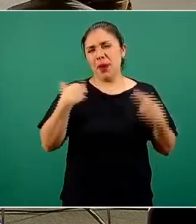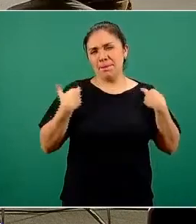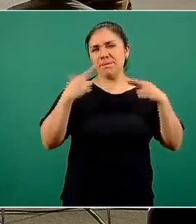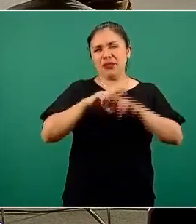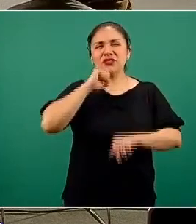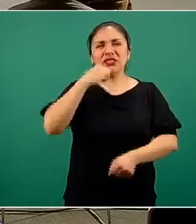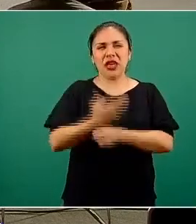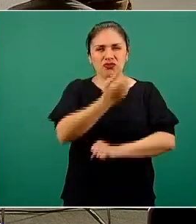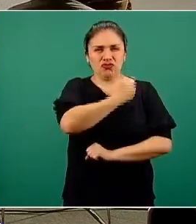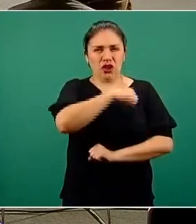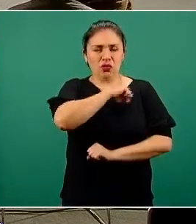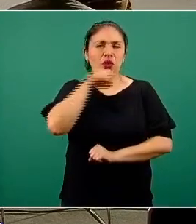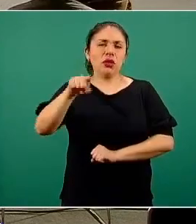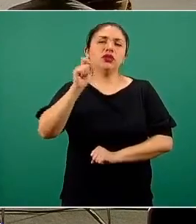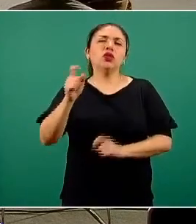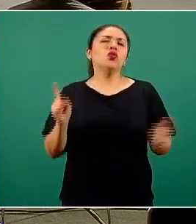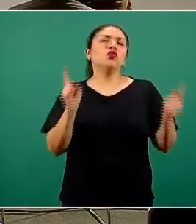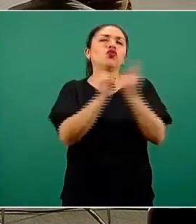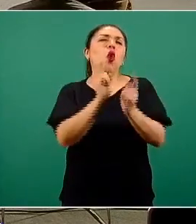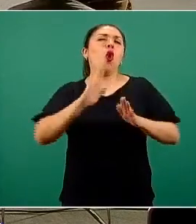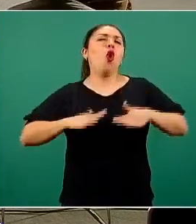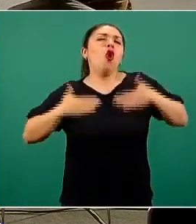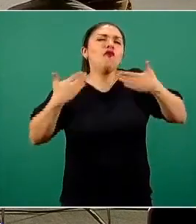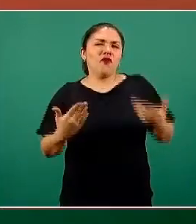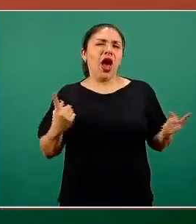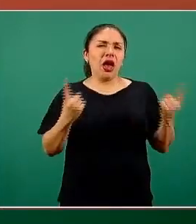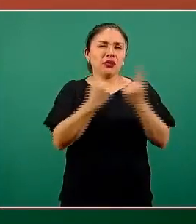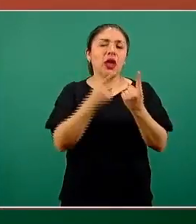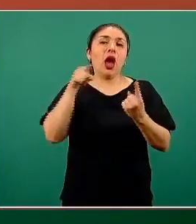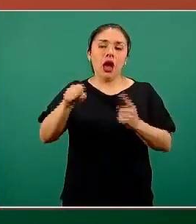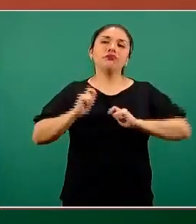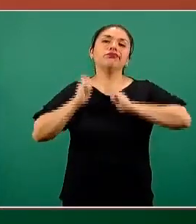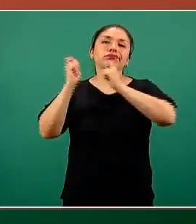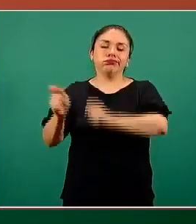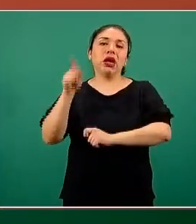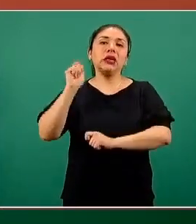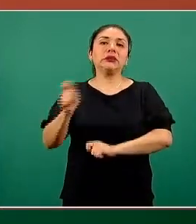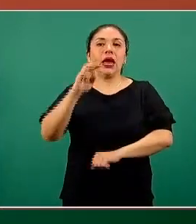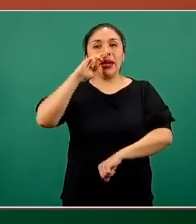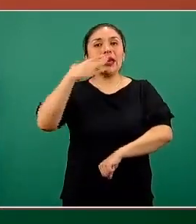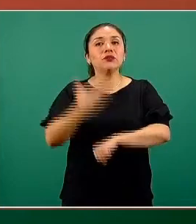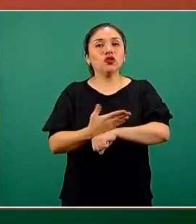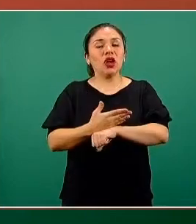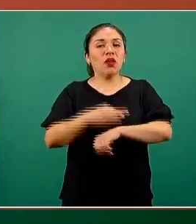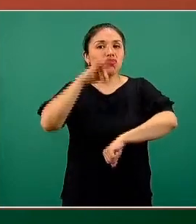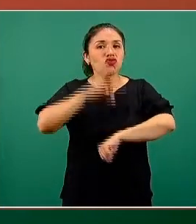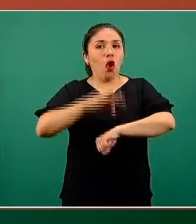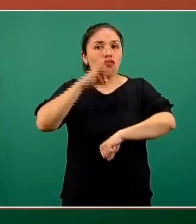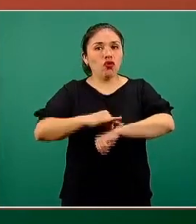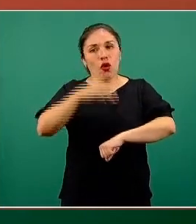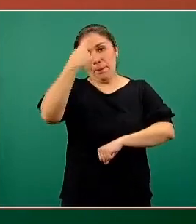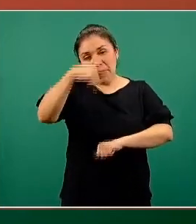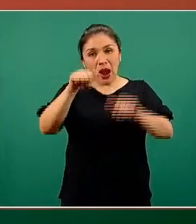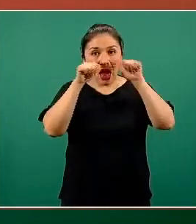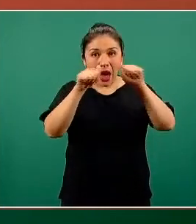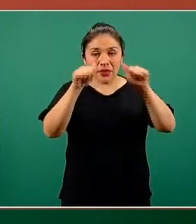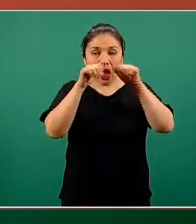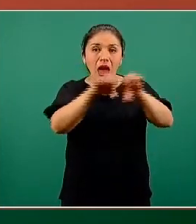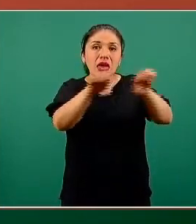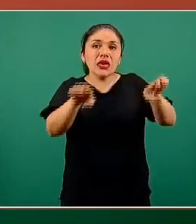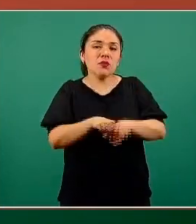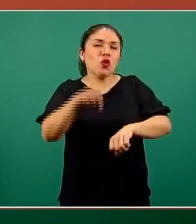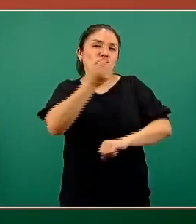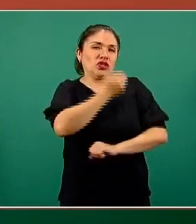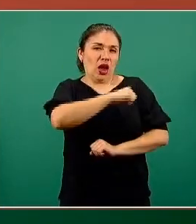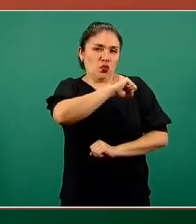que goza de la entera confianza del presidente, ha sido designado como el médico titular coordinador del equipo de